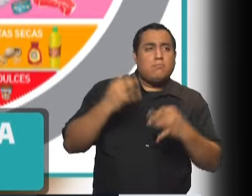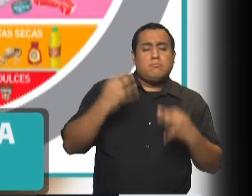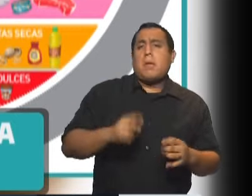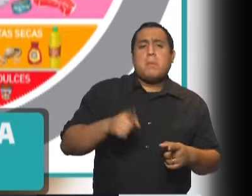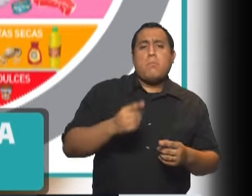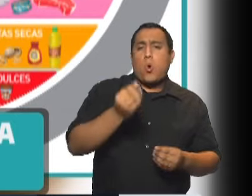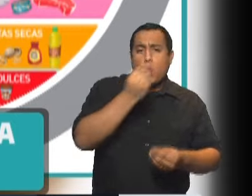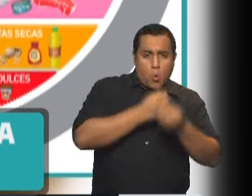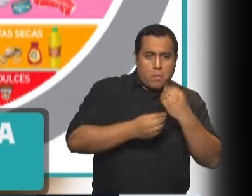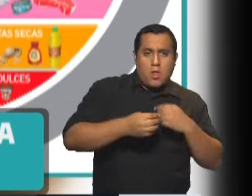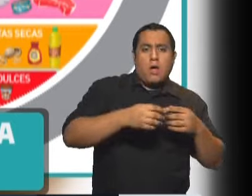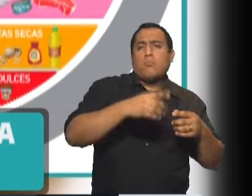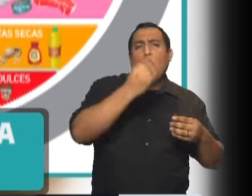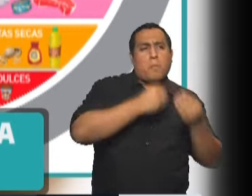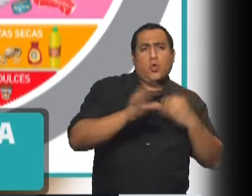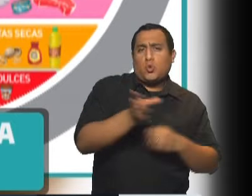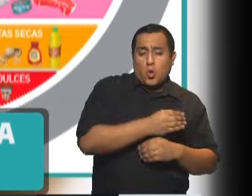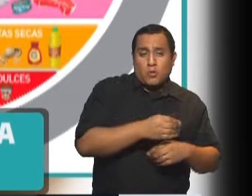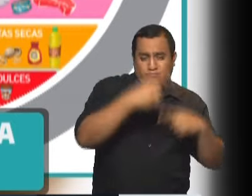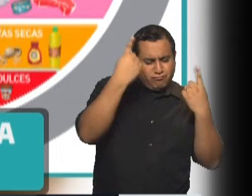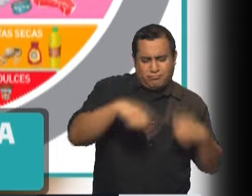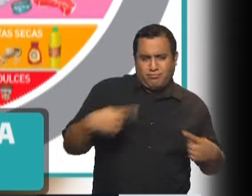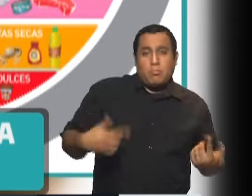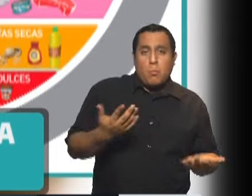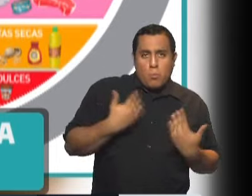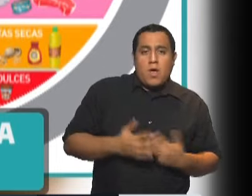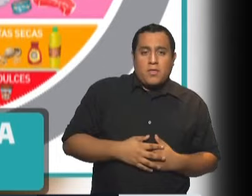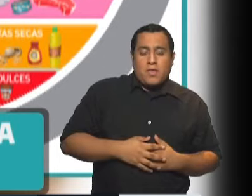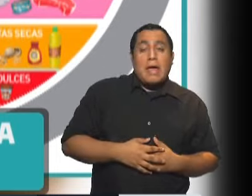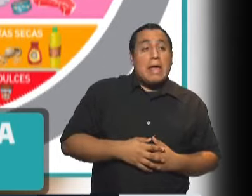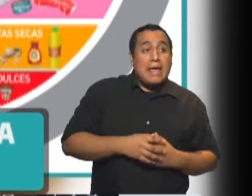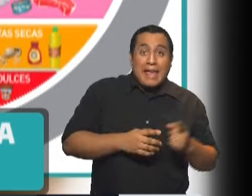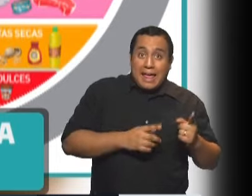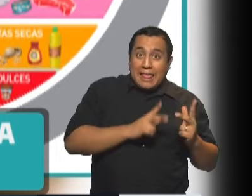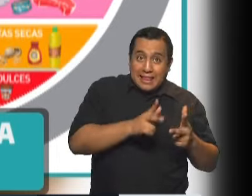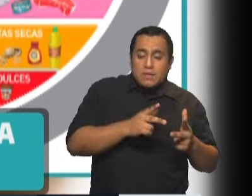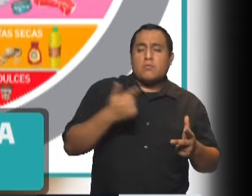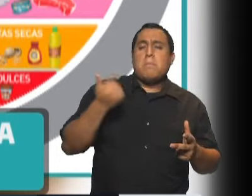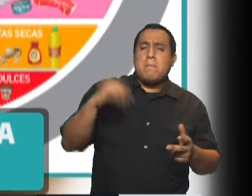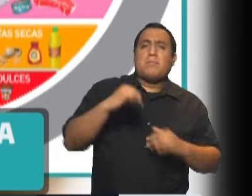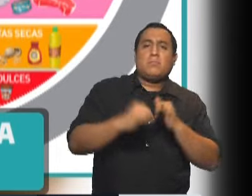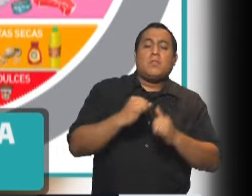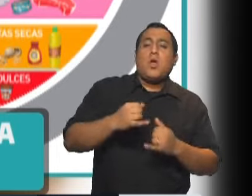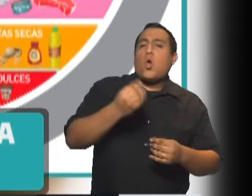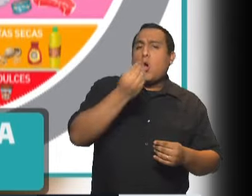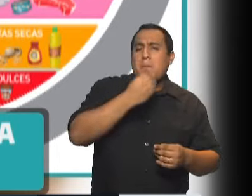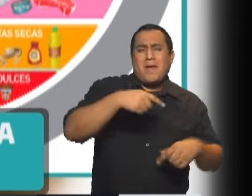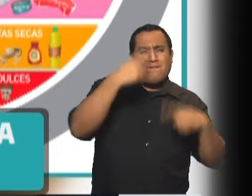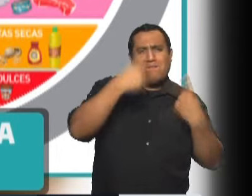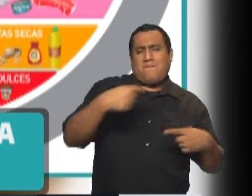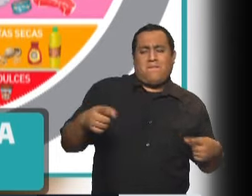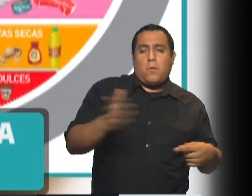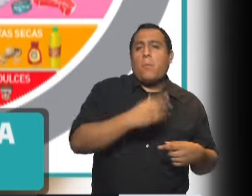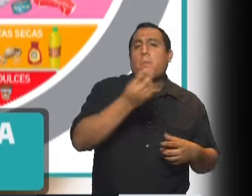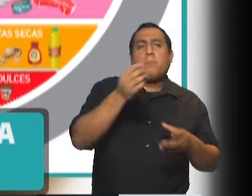omnívora todos los grupos de alimentos o sea que además de lo que dijo Hernán en una alimentación omnívora se incluyen